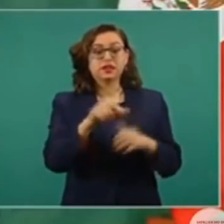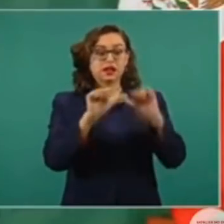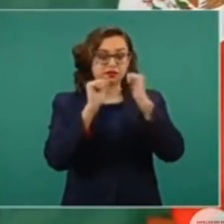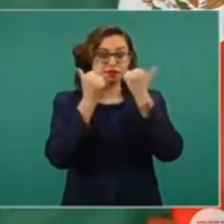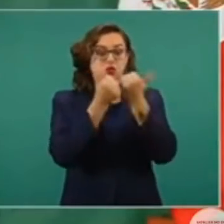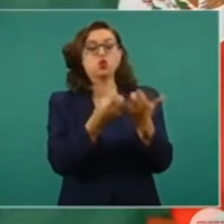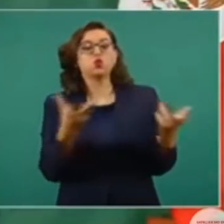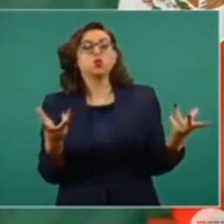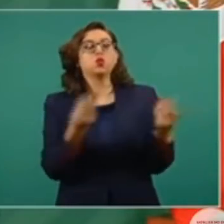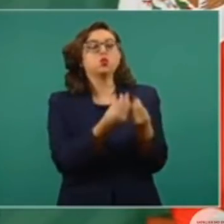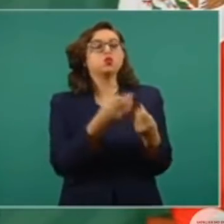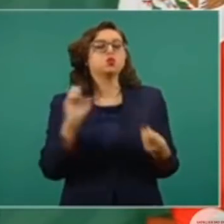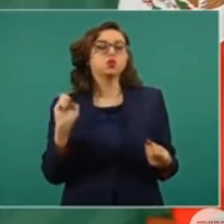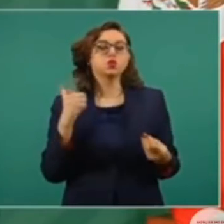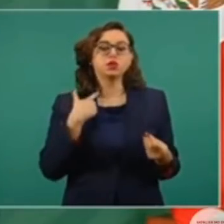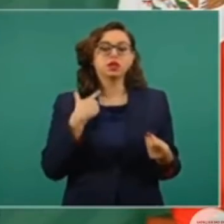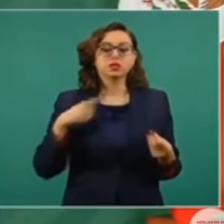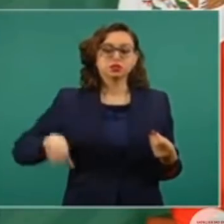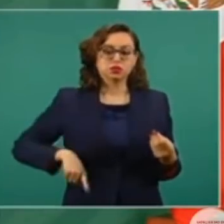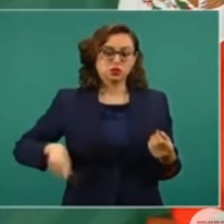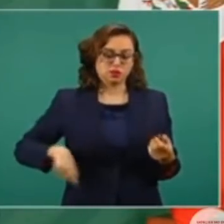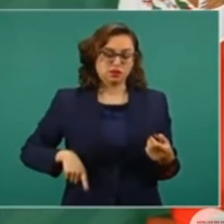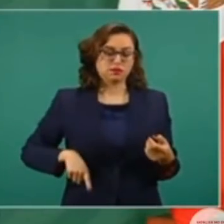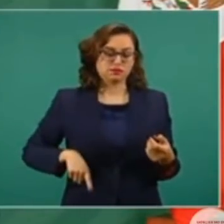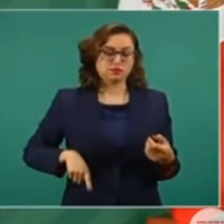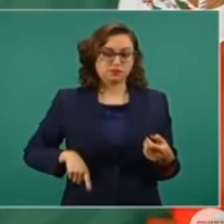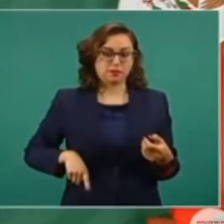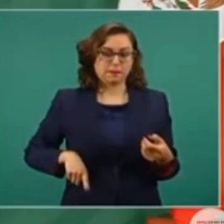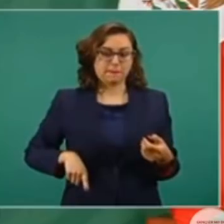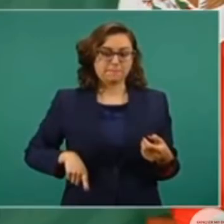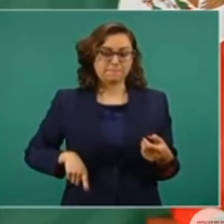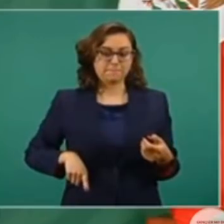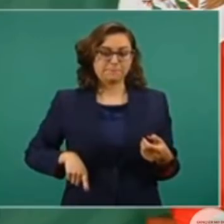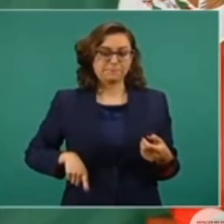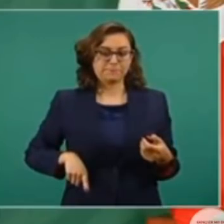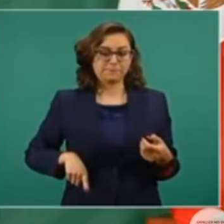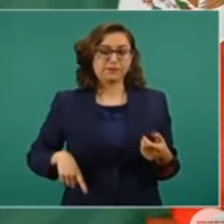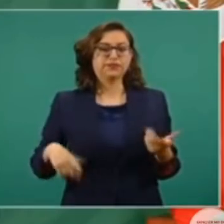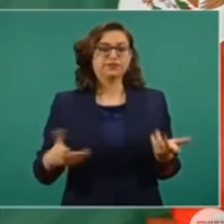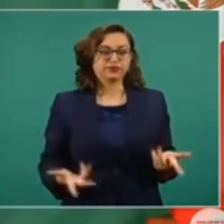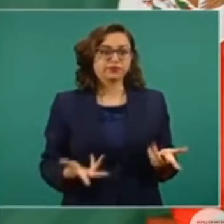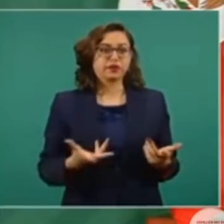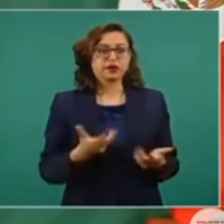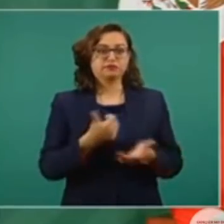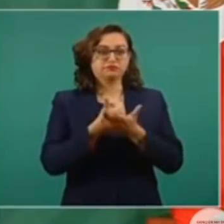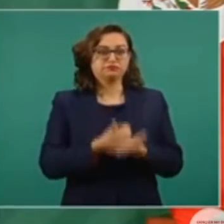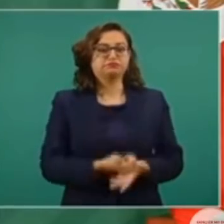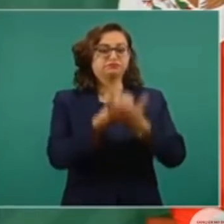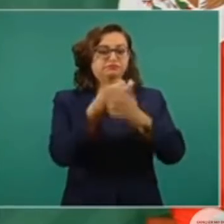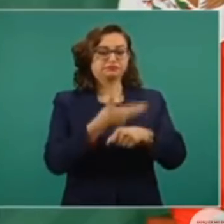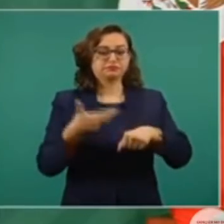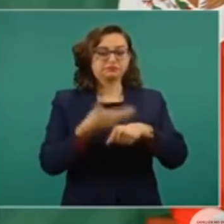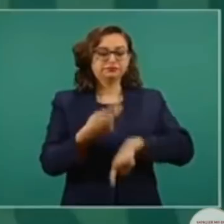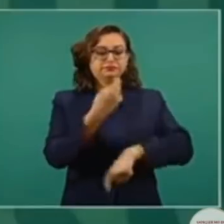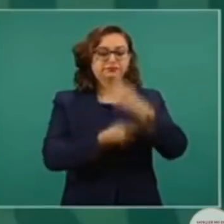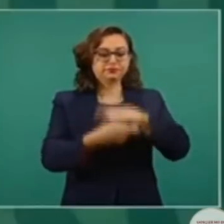estaban privatizando con las llamadas